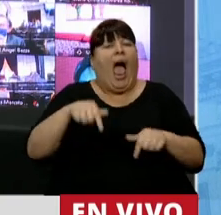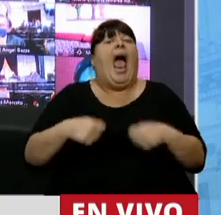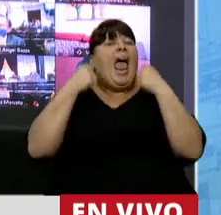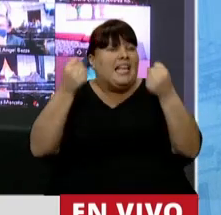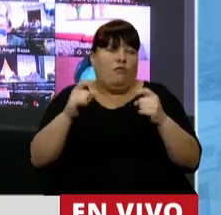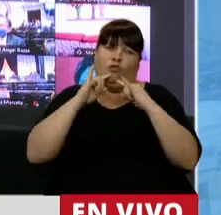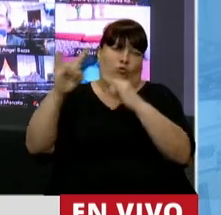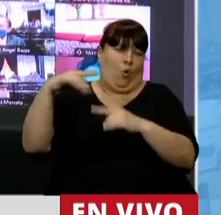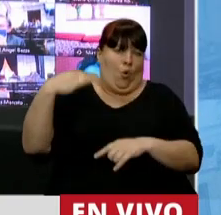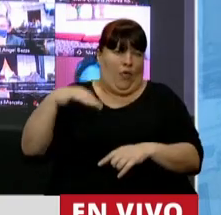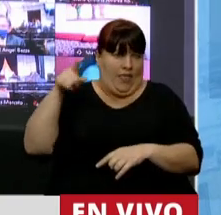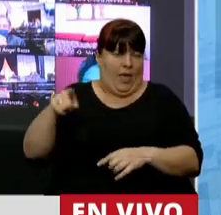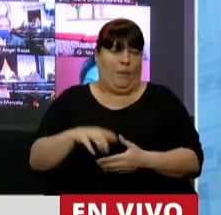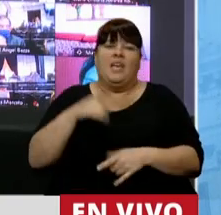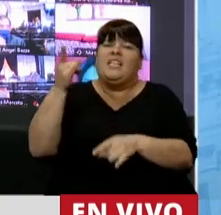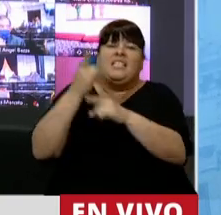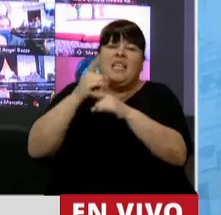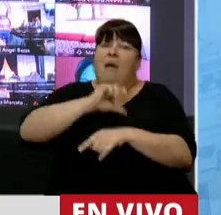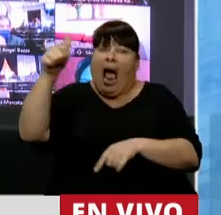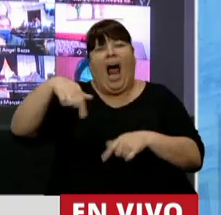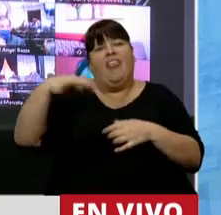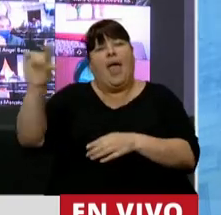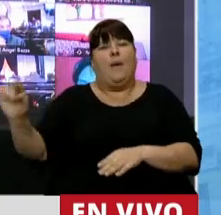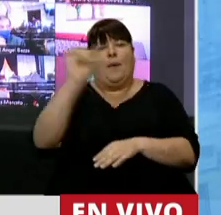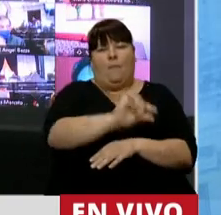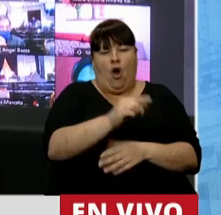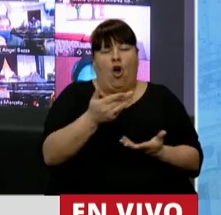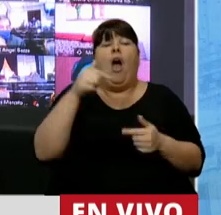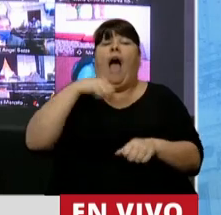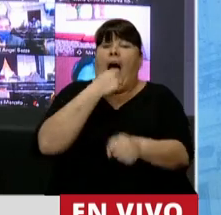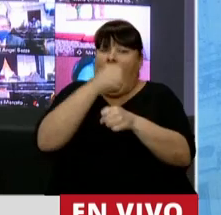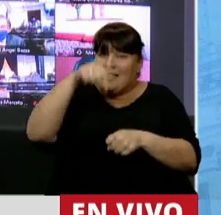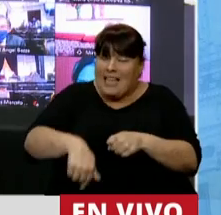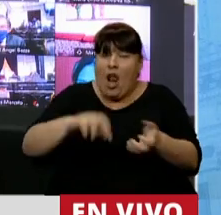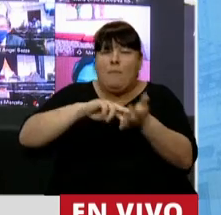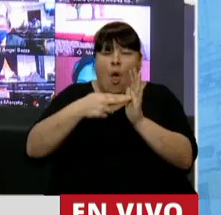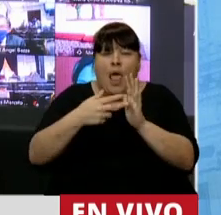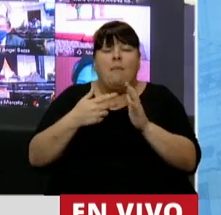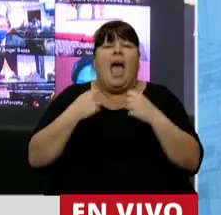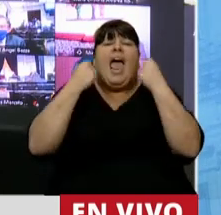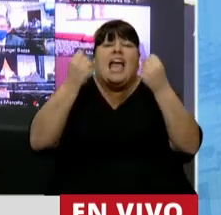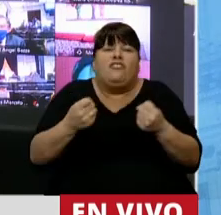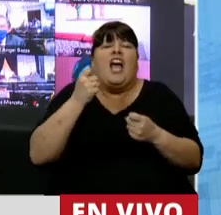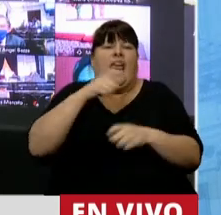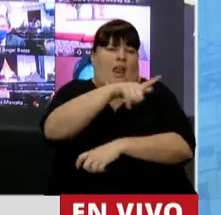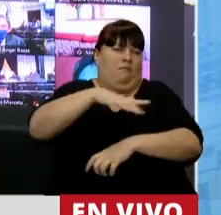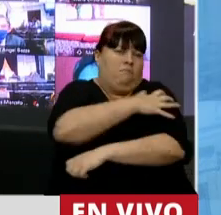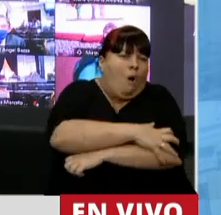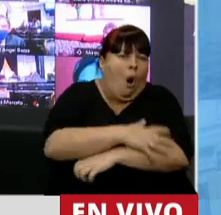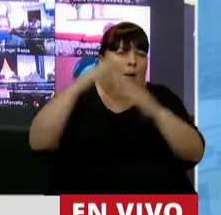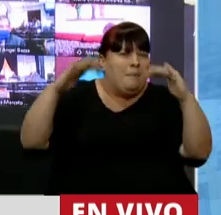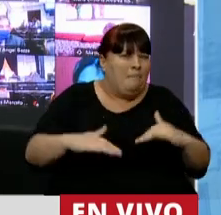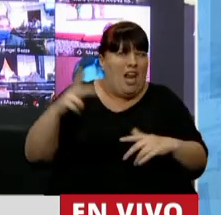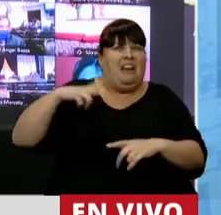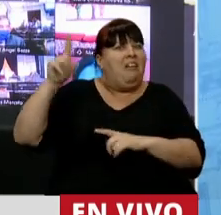le toca hacerlo a los que siempre ganan. Porque hasta ahora la crisis la estamos pagando desde abajo. En